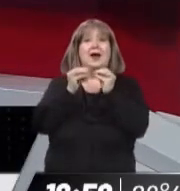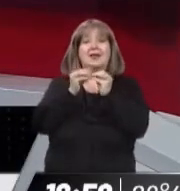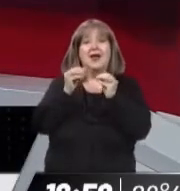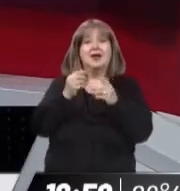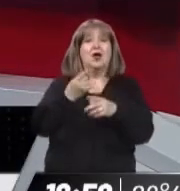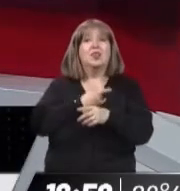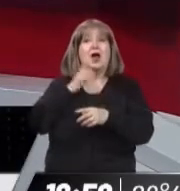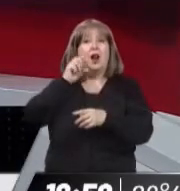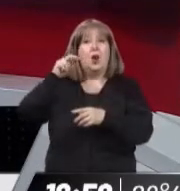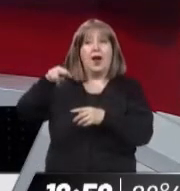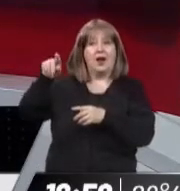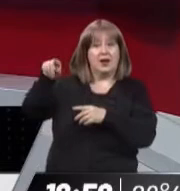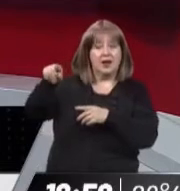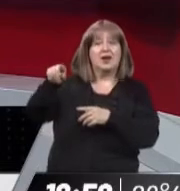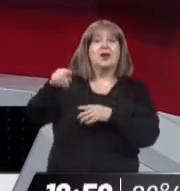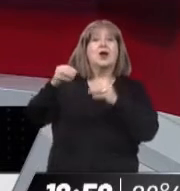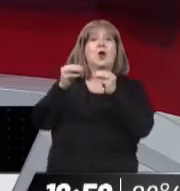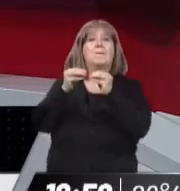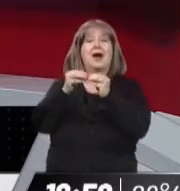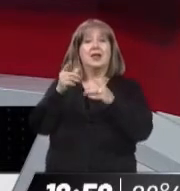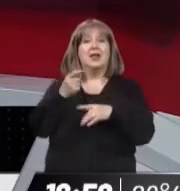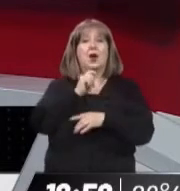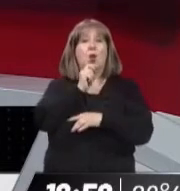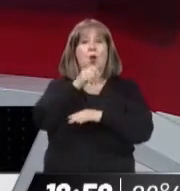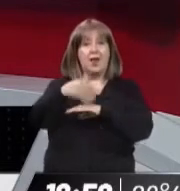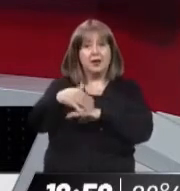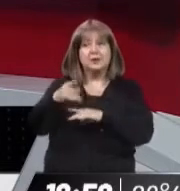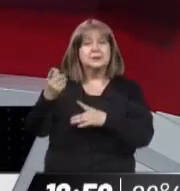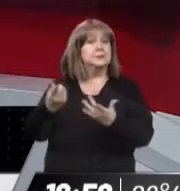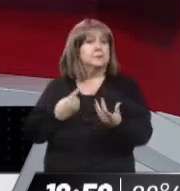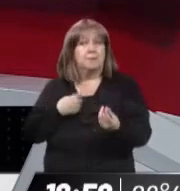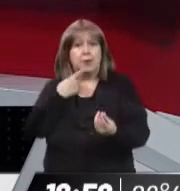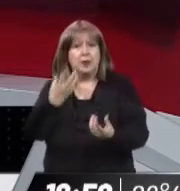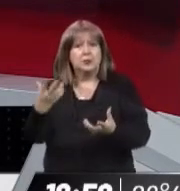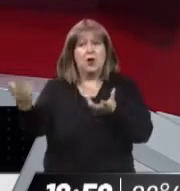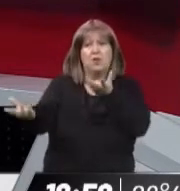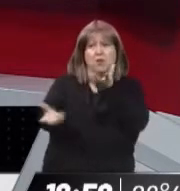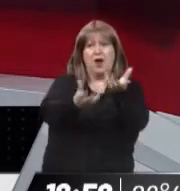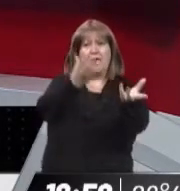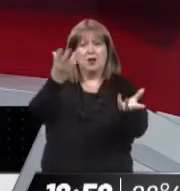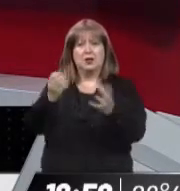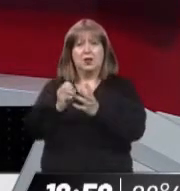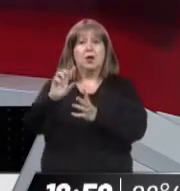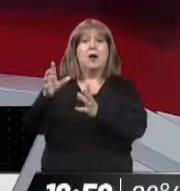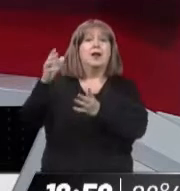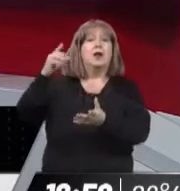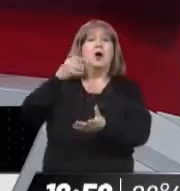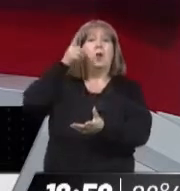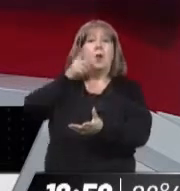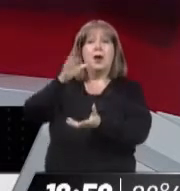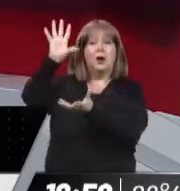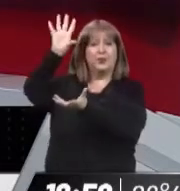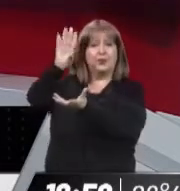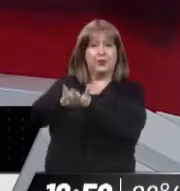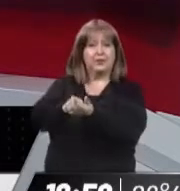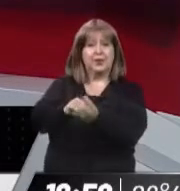Luján de Cuyo. Y tomamos, tomamos nuevamente contacto con él para que nos cuente a ver por dónde se ubica, porque también nos relató que habían otros focos de incendio por